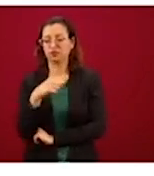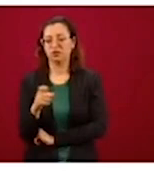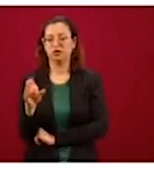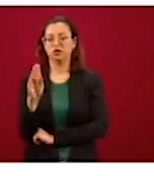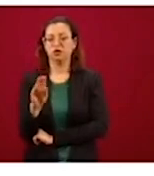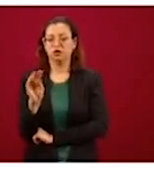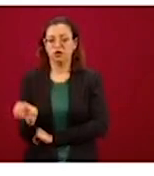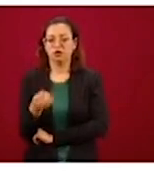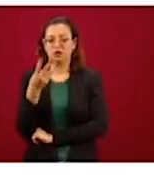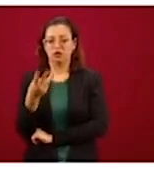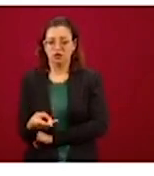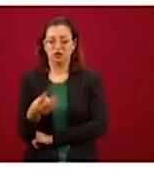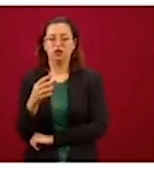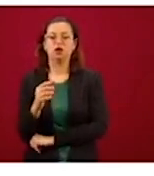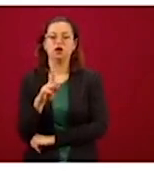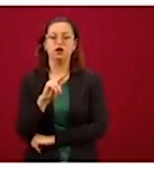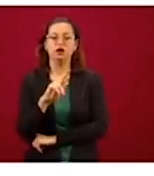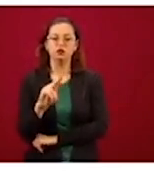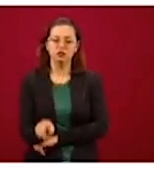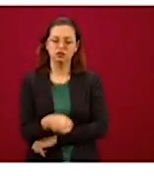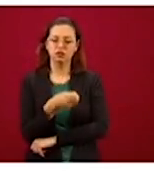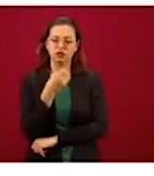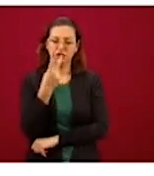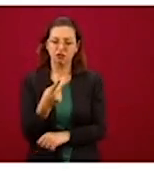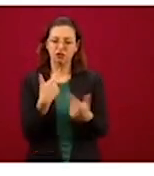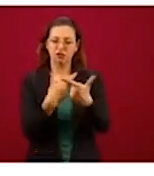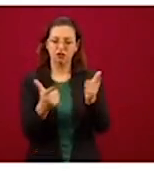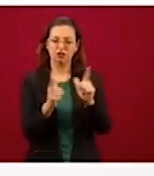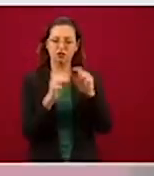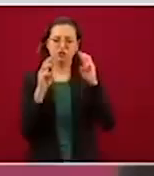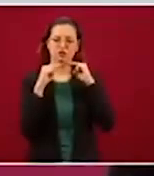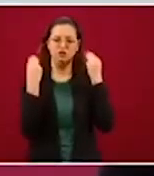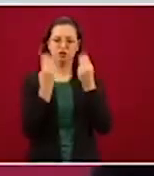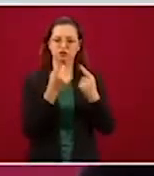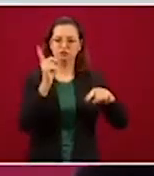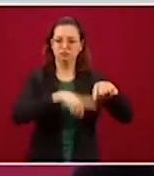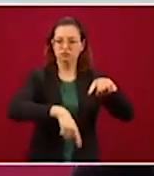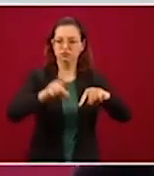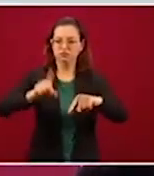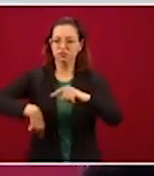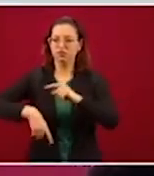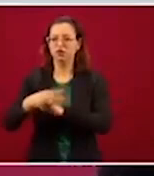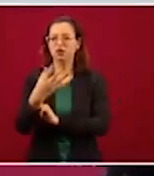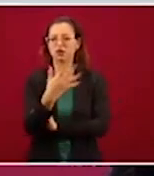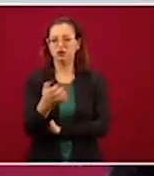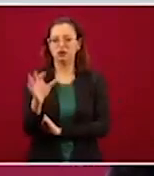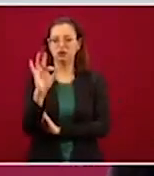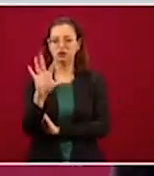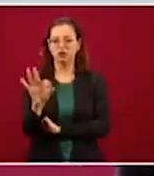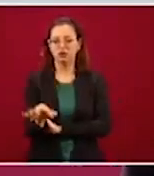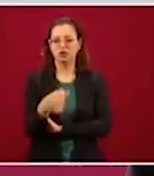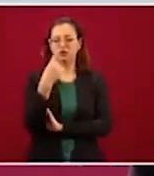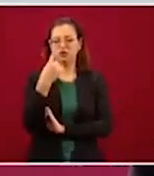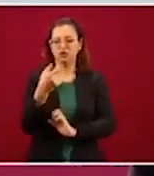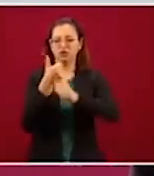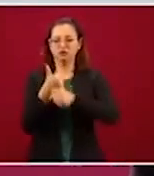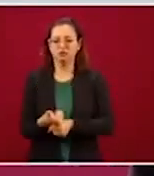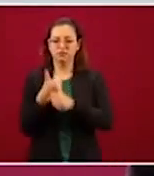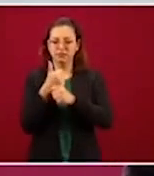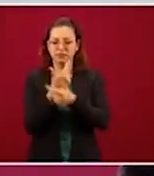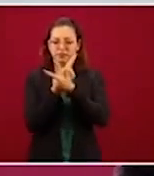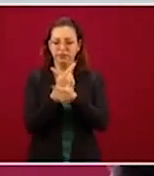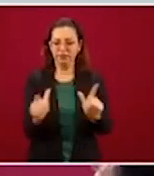82 bandas desarticuladas, 541 víctimas liberadas y 60 migrantes